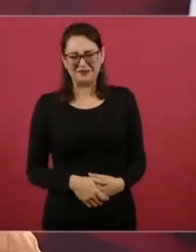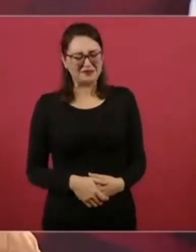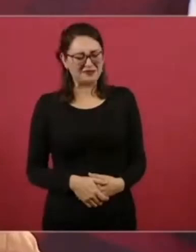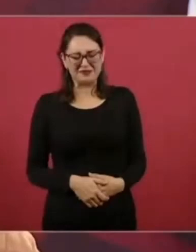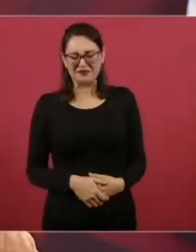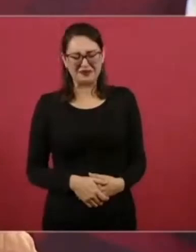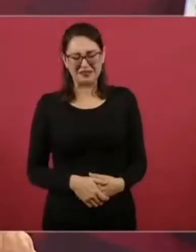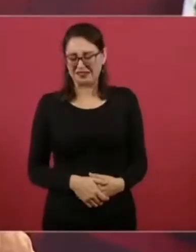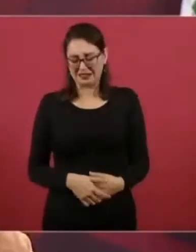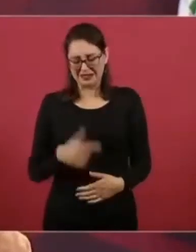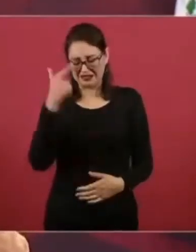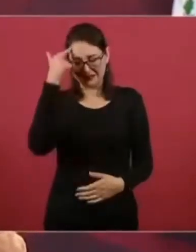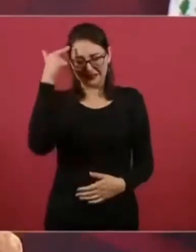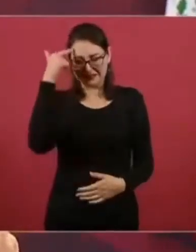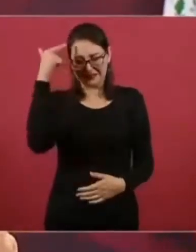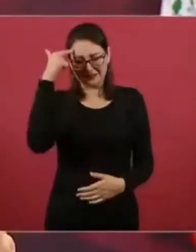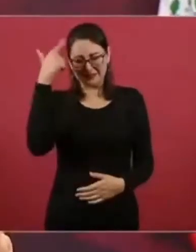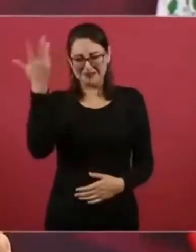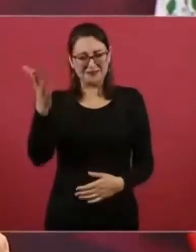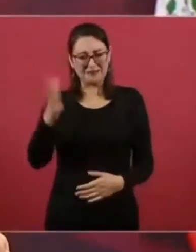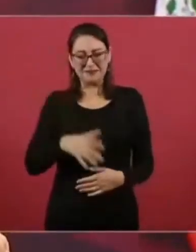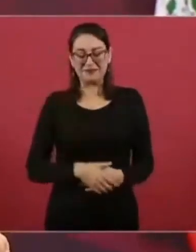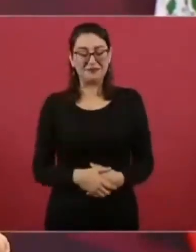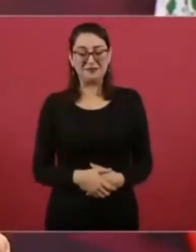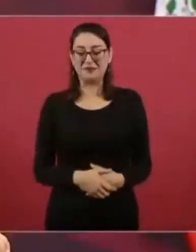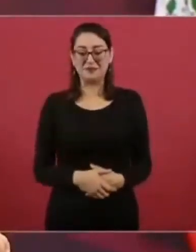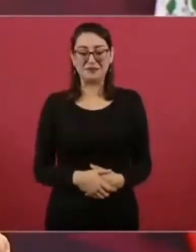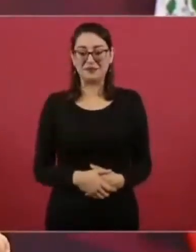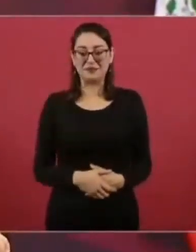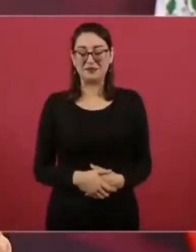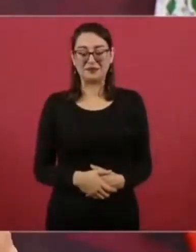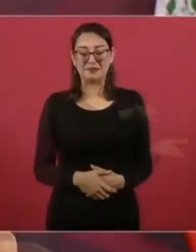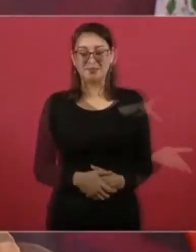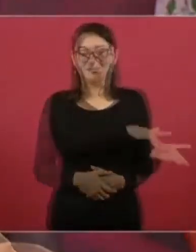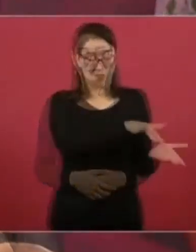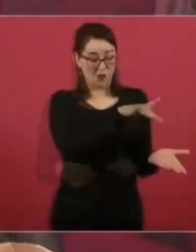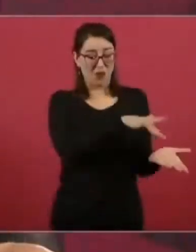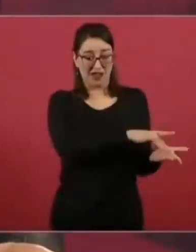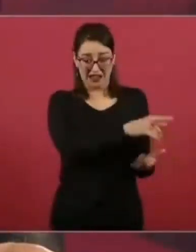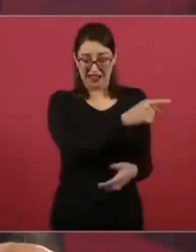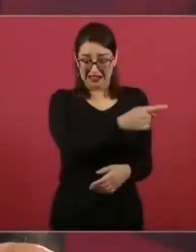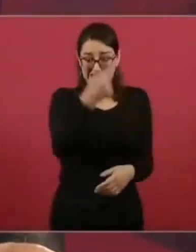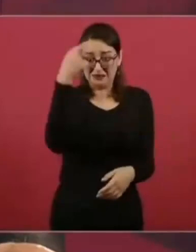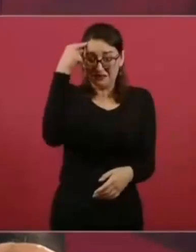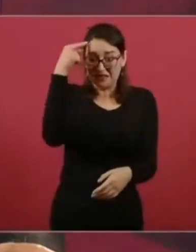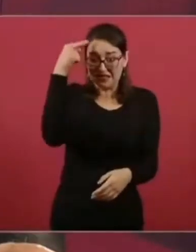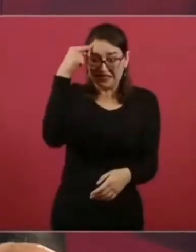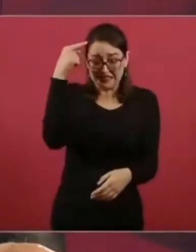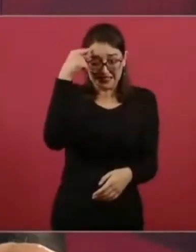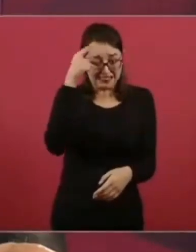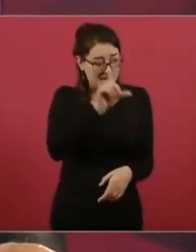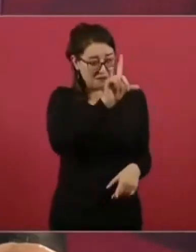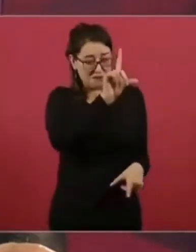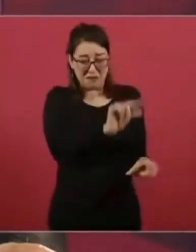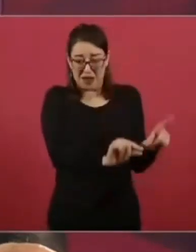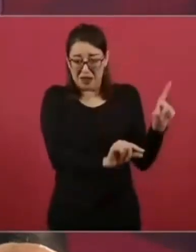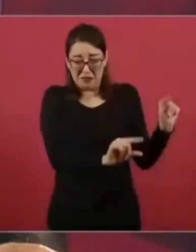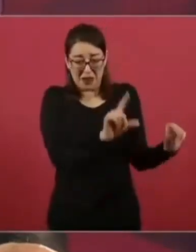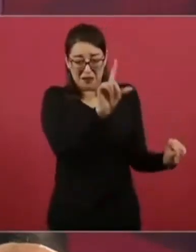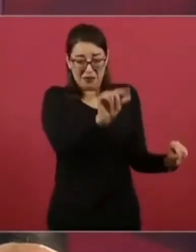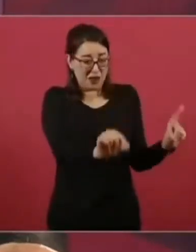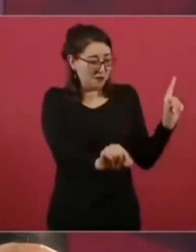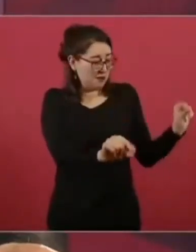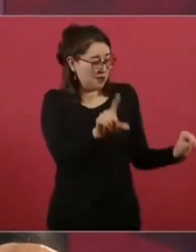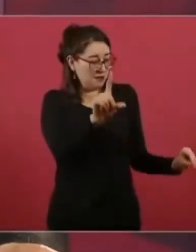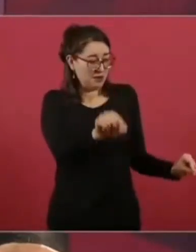es Cuadri. Bueno, hasta los que votaron por él en Coyoacá son muchísimos que no